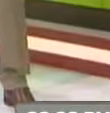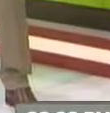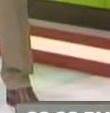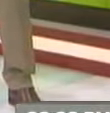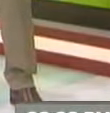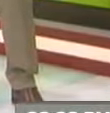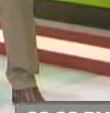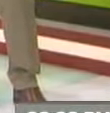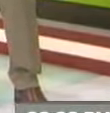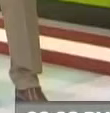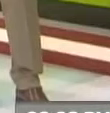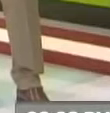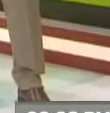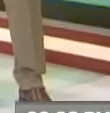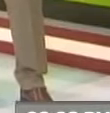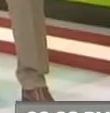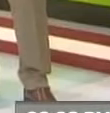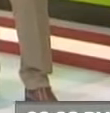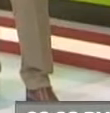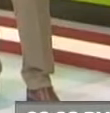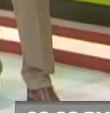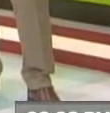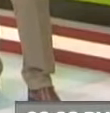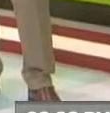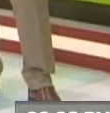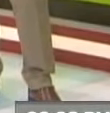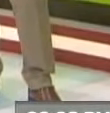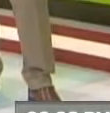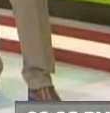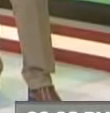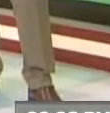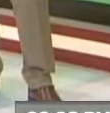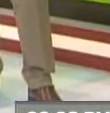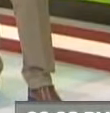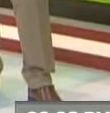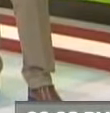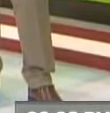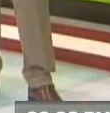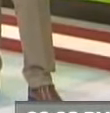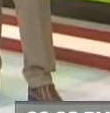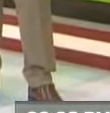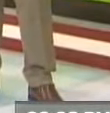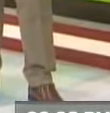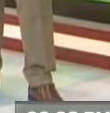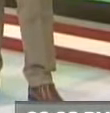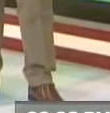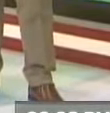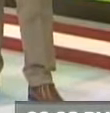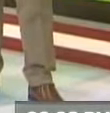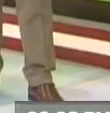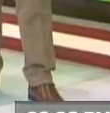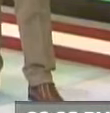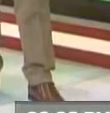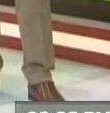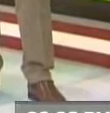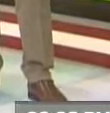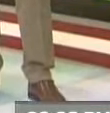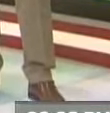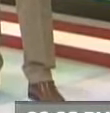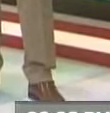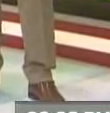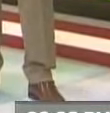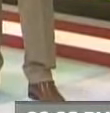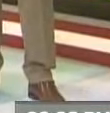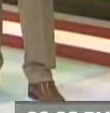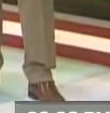de Comunicación Internacional de la Cancillería Venezolana. Y es que el presidente de la República, Nicolás Maduros, designó a la periodista y articulista